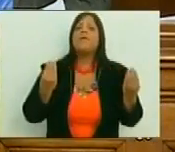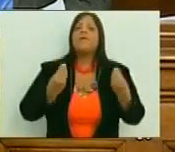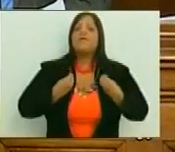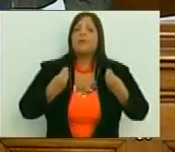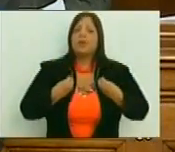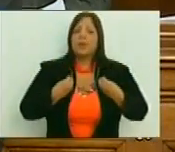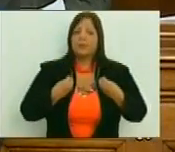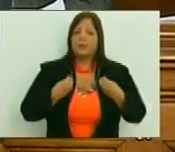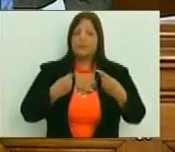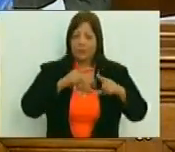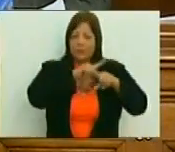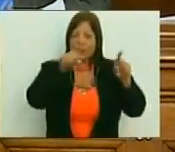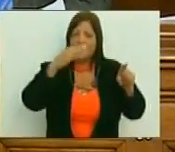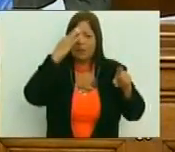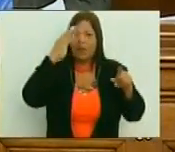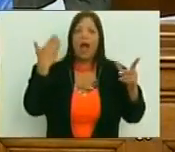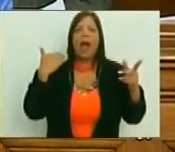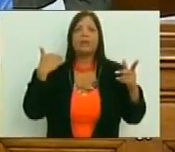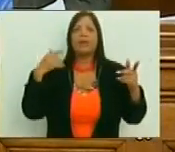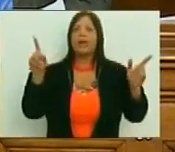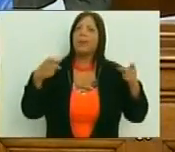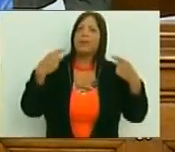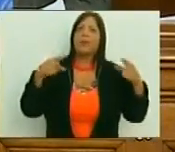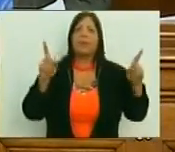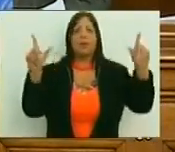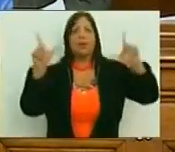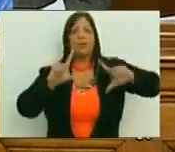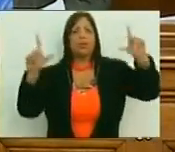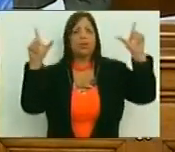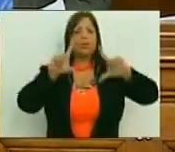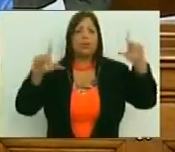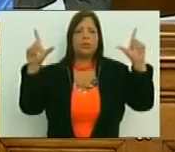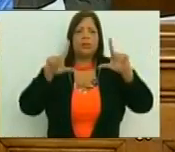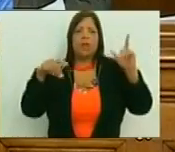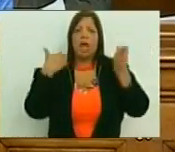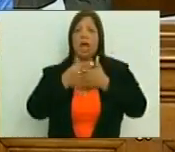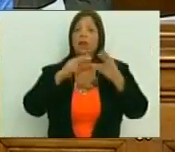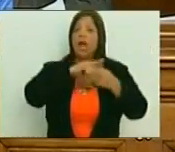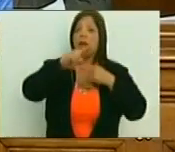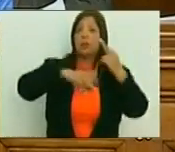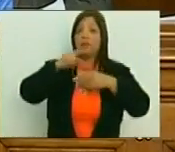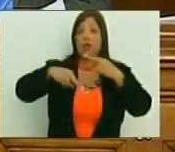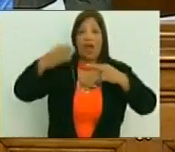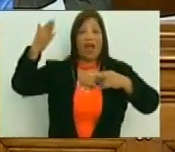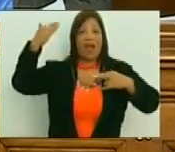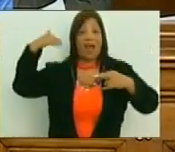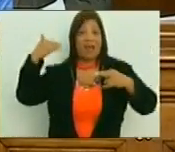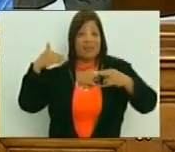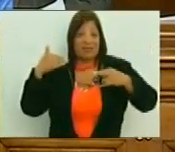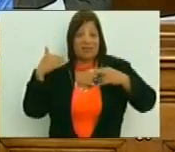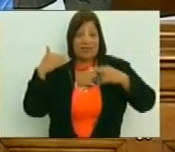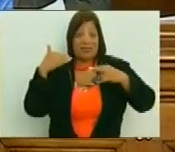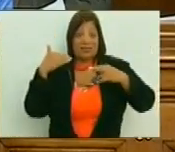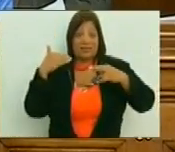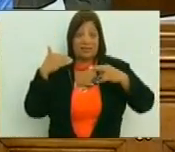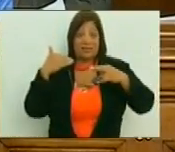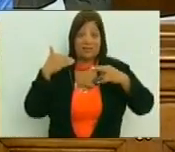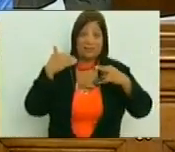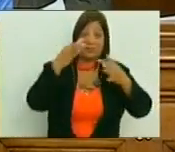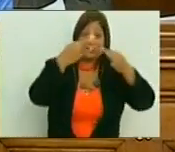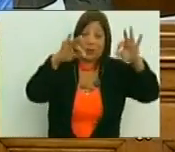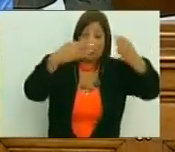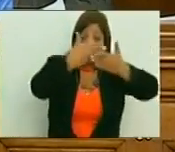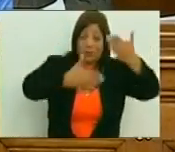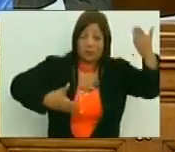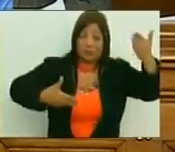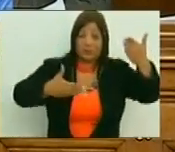porque para nadie es un secreto que el artista nacional fue solo hasta la Revolución Bolivariana que aparecimos en el papel, en